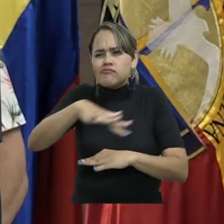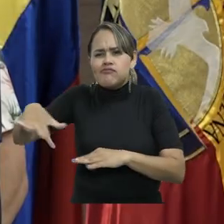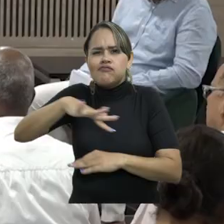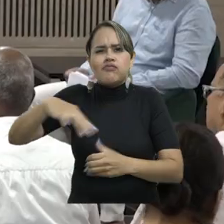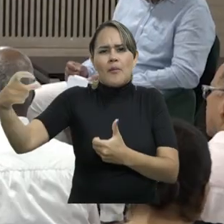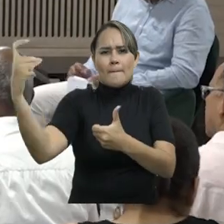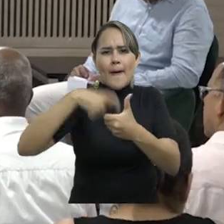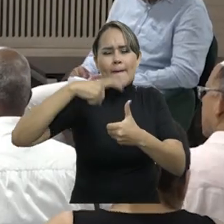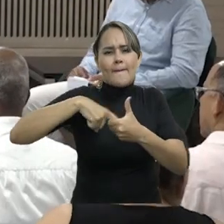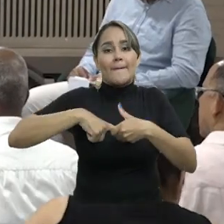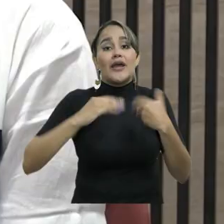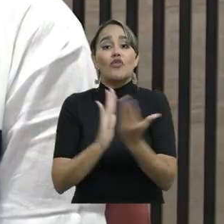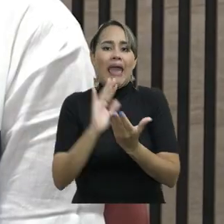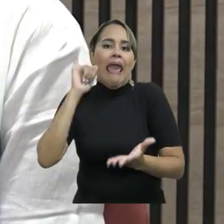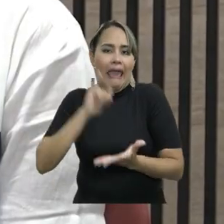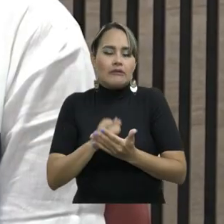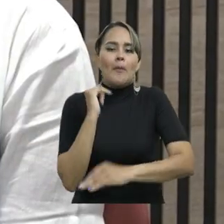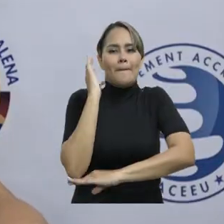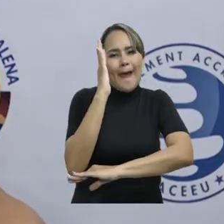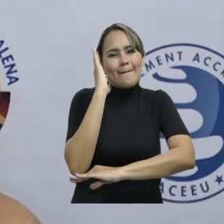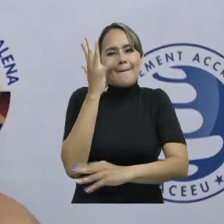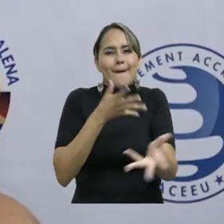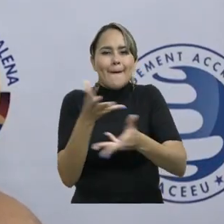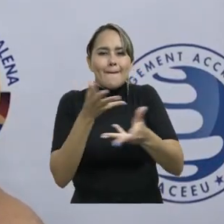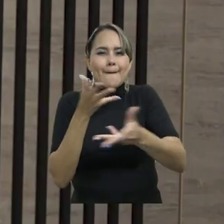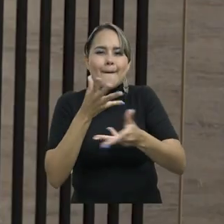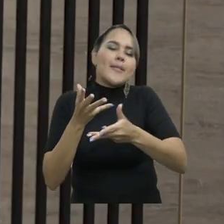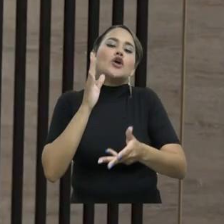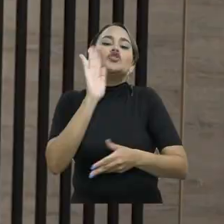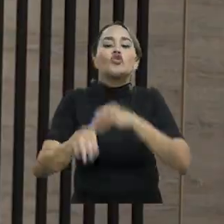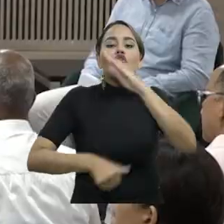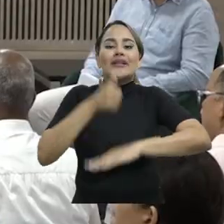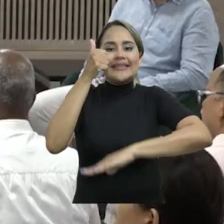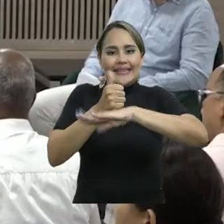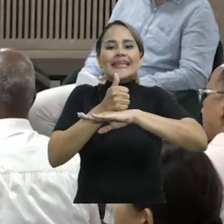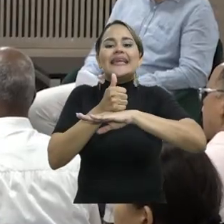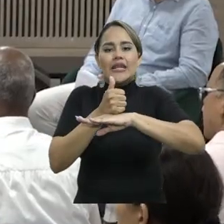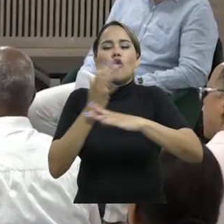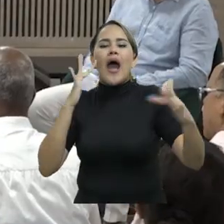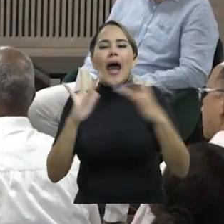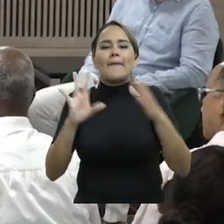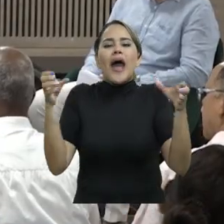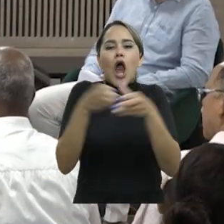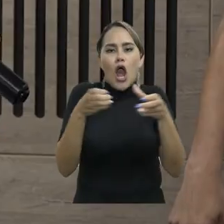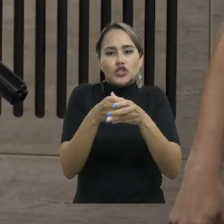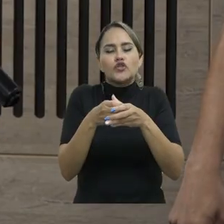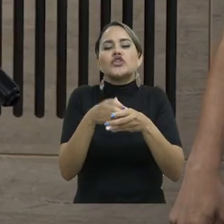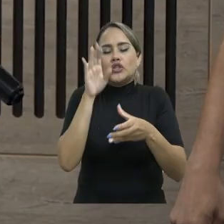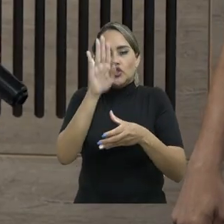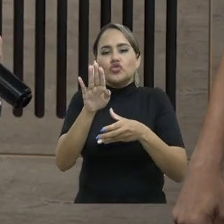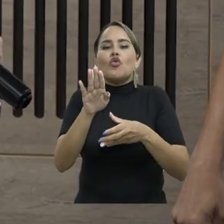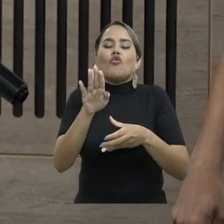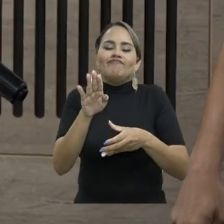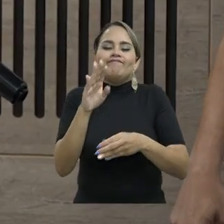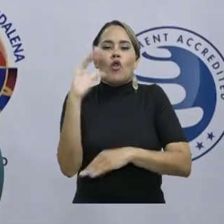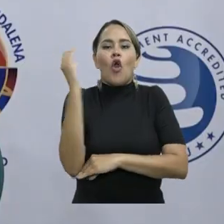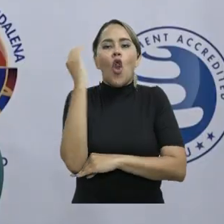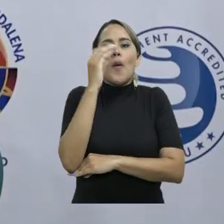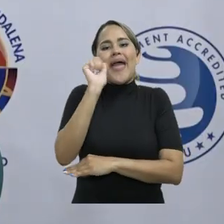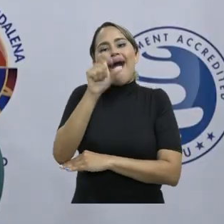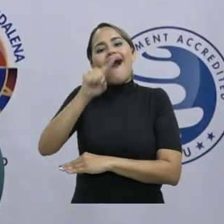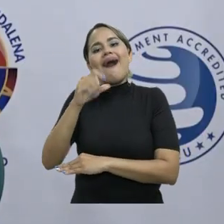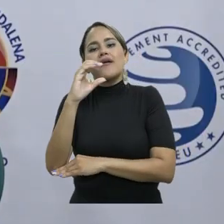territorial fueron expuestas en el panel moderado por el director ejecutivo de la Asociación Colombiana de Universidades, Ascún.